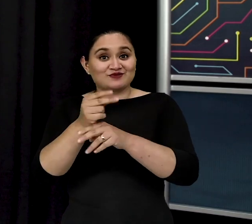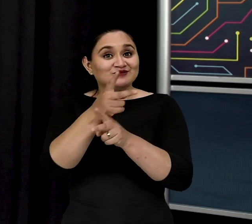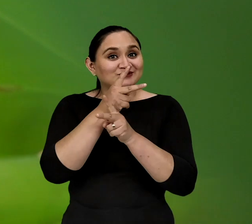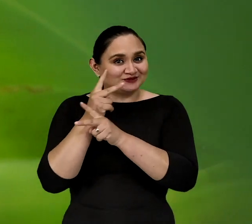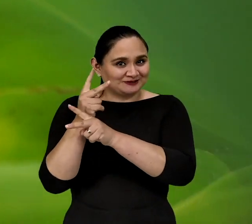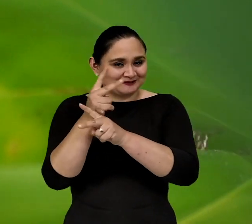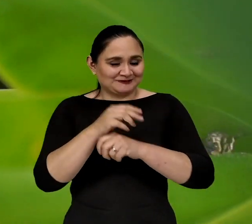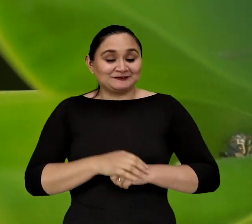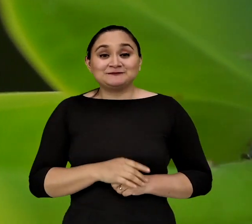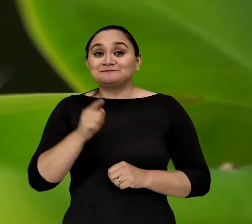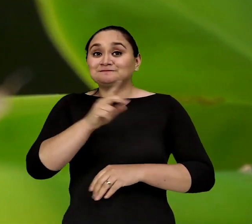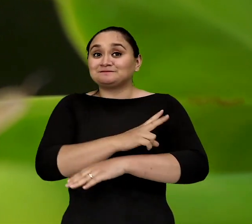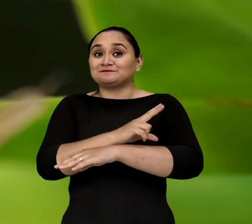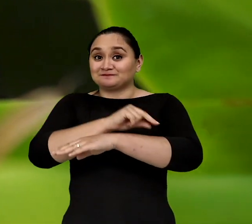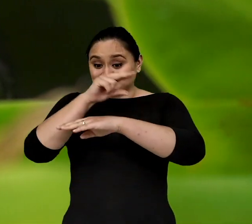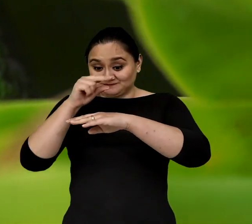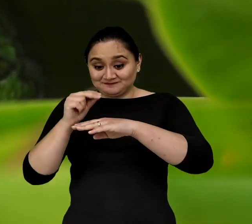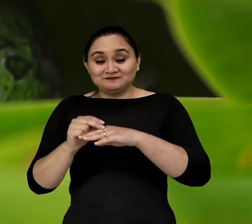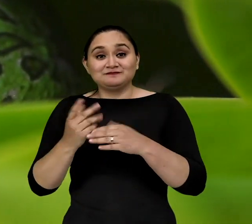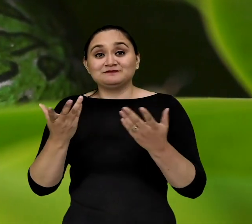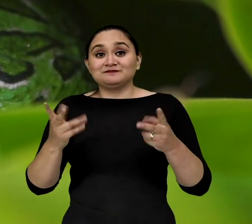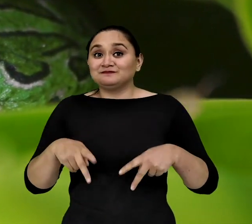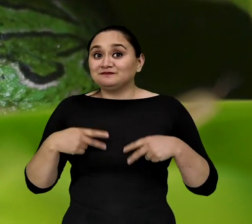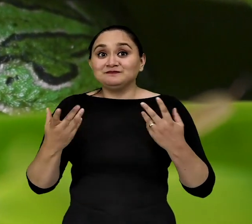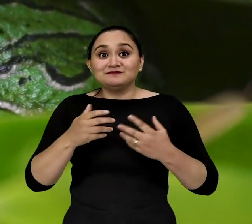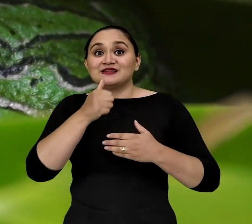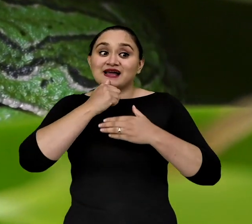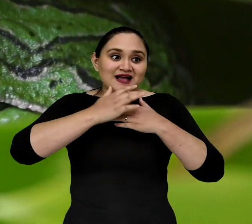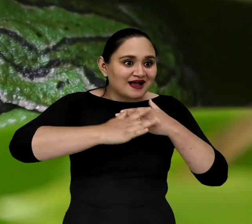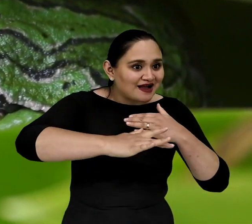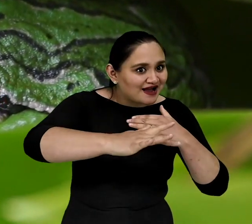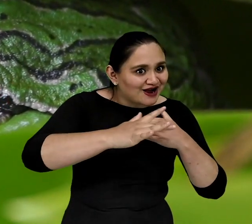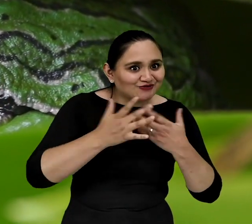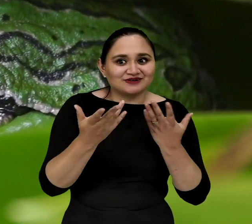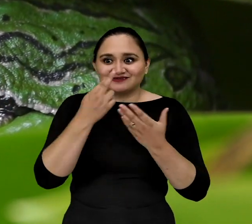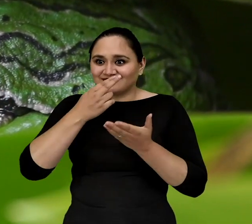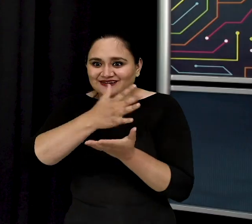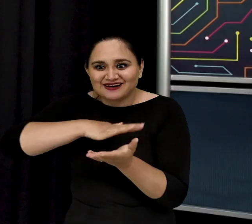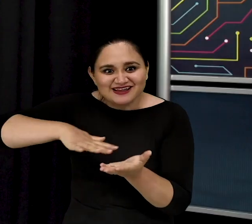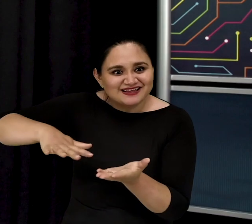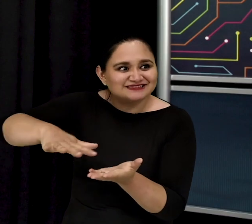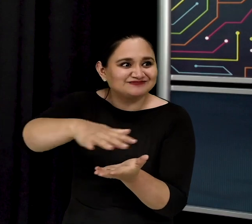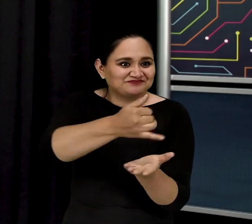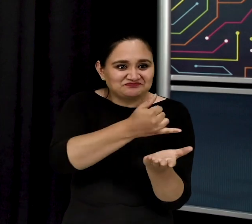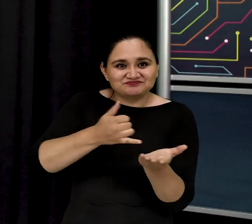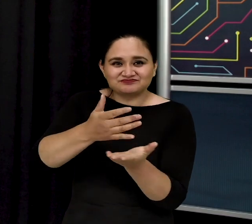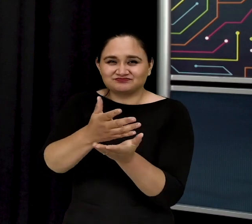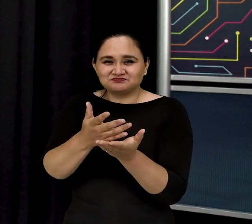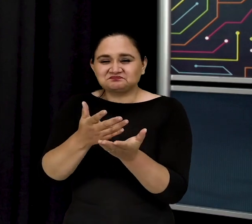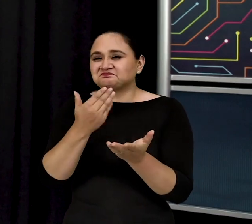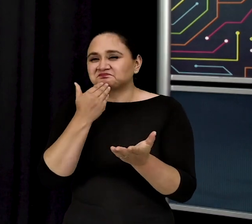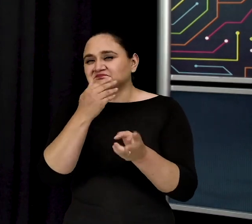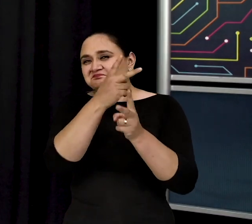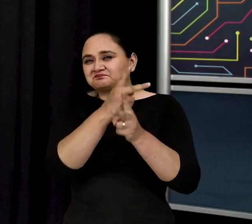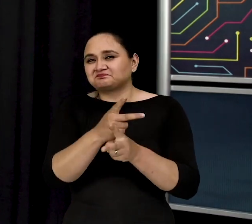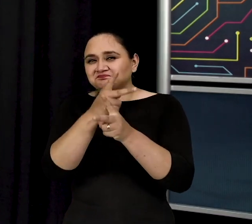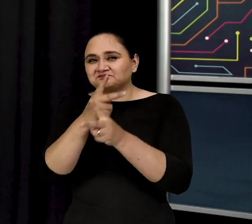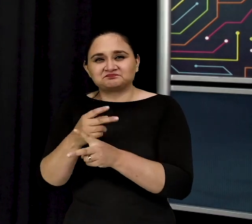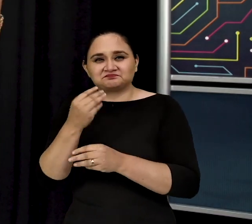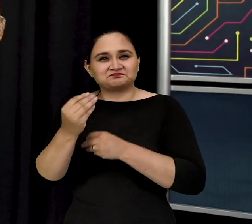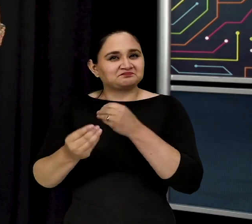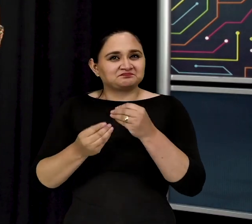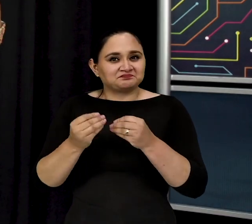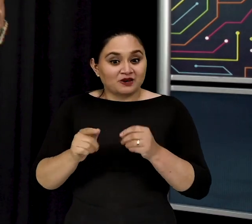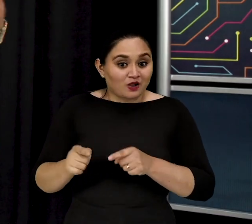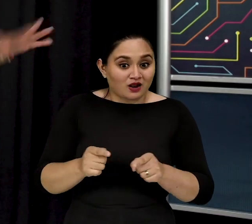marsupiales Las ranas marsupiales viven en el agua, en charcos, en ríos, en lagunas Y para proteger el lugar donde ellas